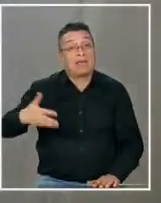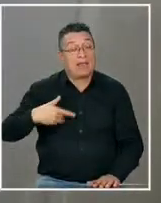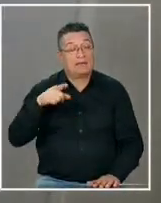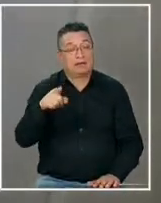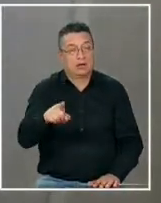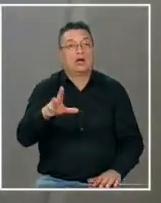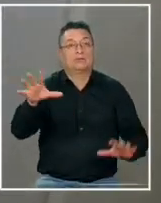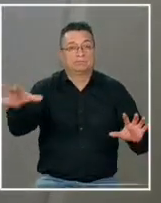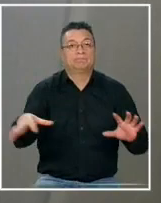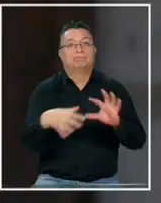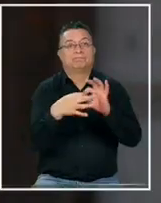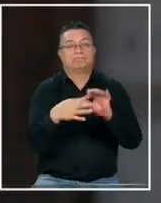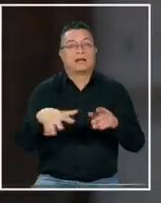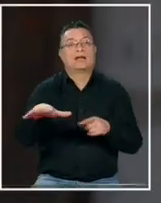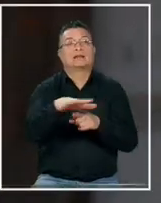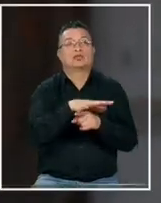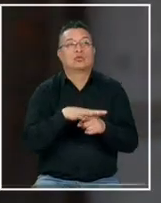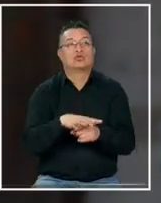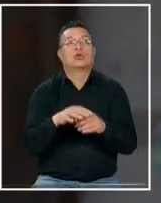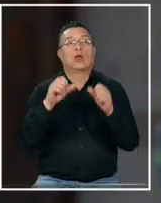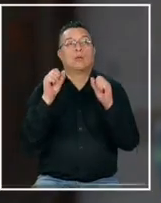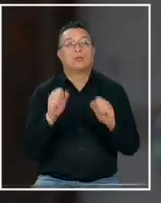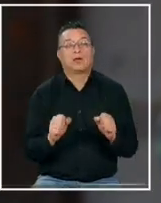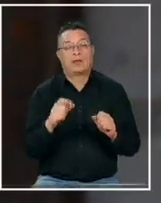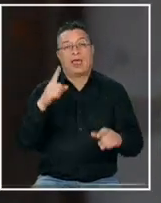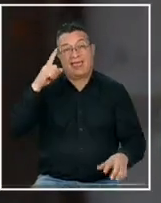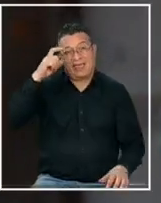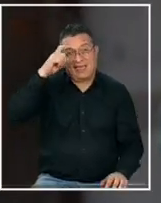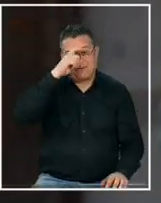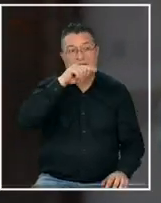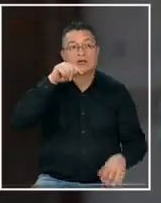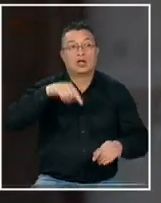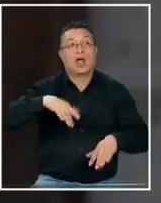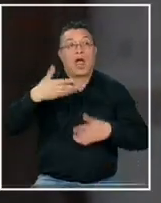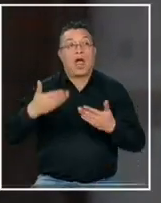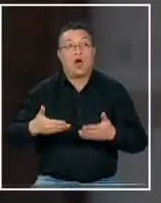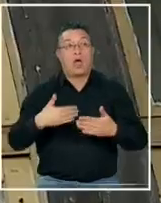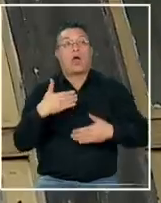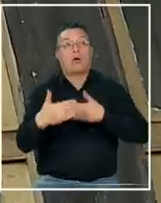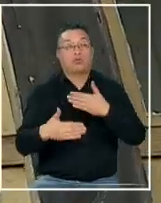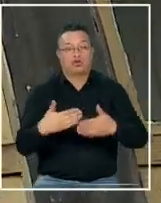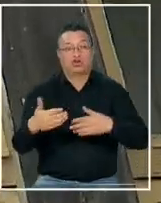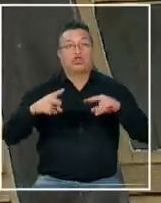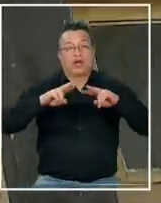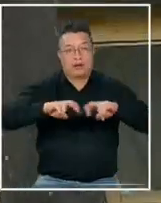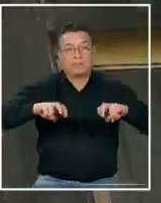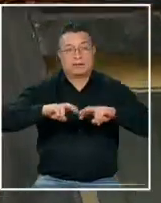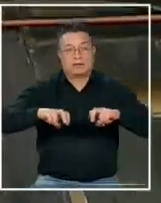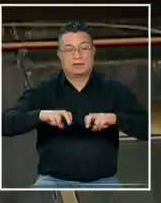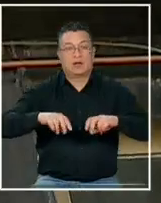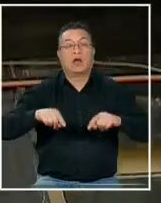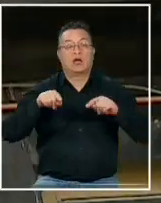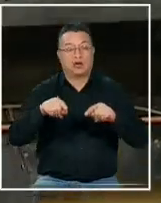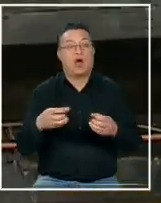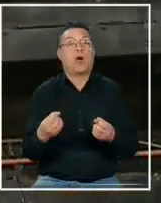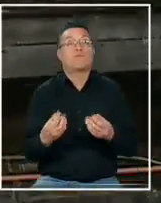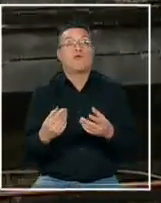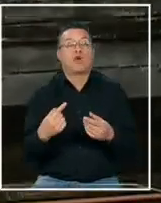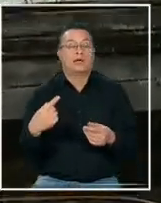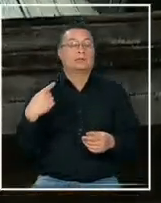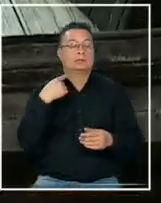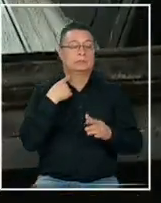vinculado a situaciones que pudieran ser complejas que actualmente se encuentran en procesos investigativos habían generado un